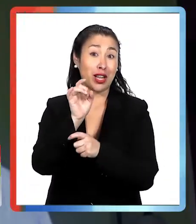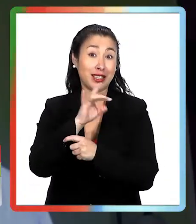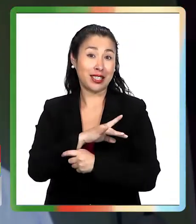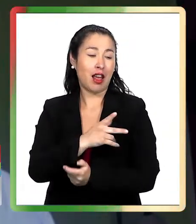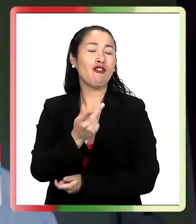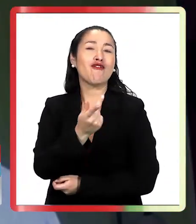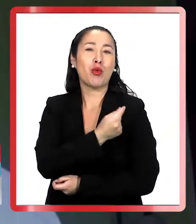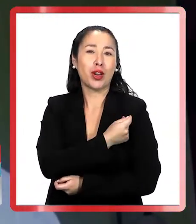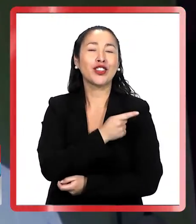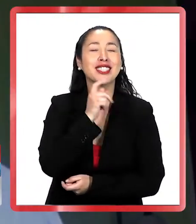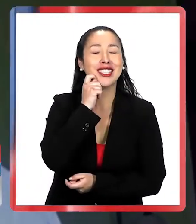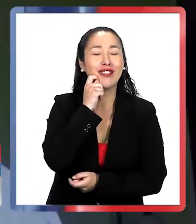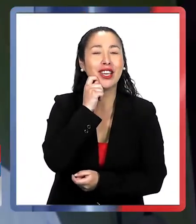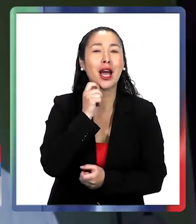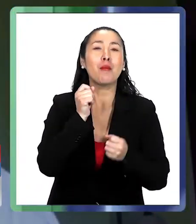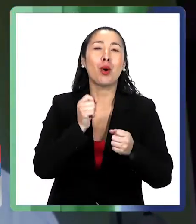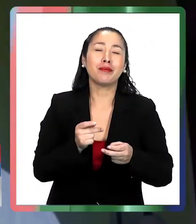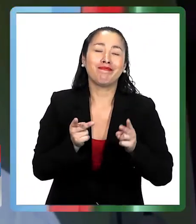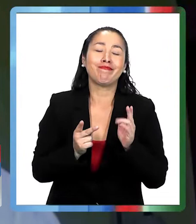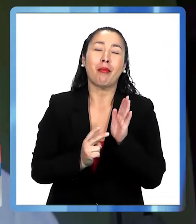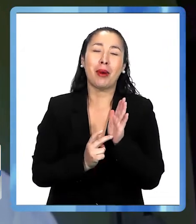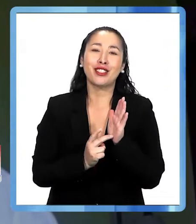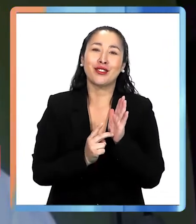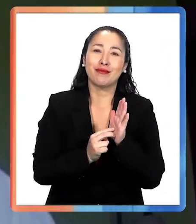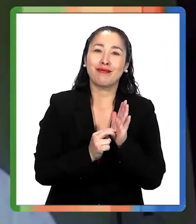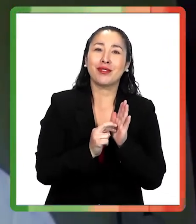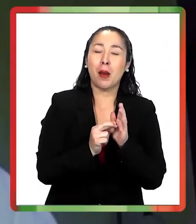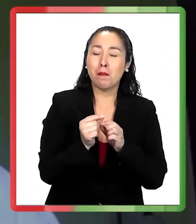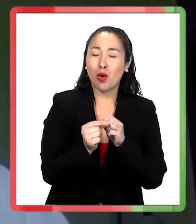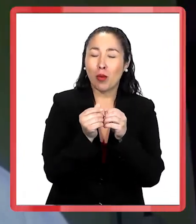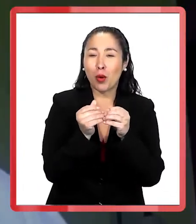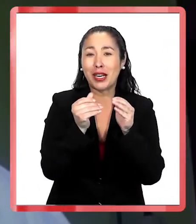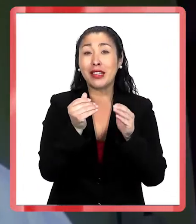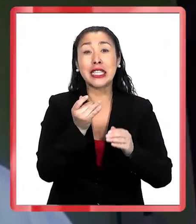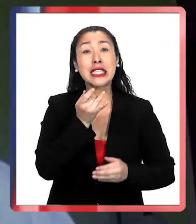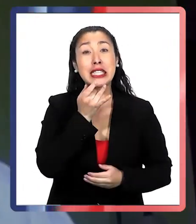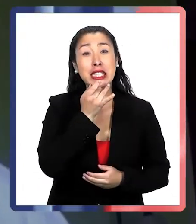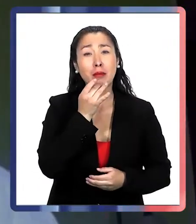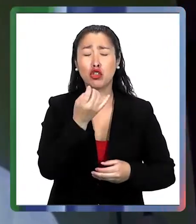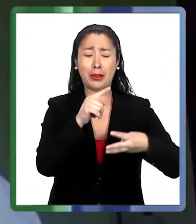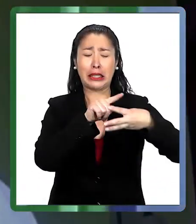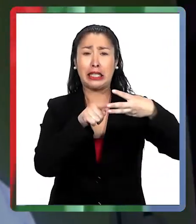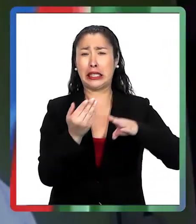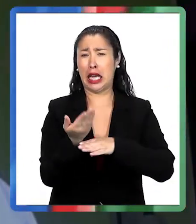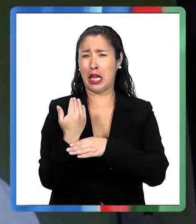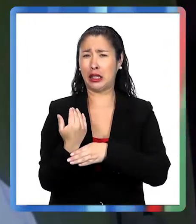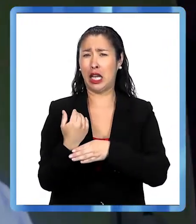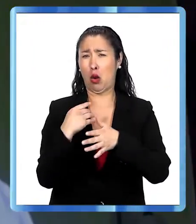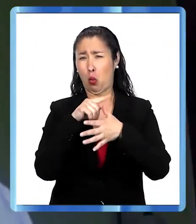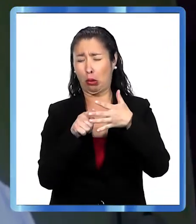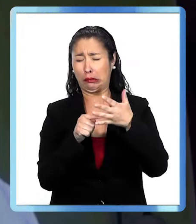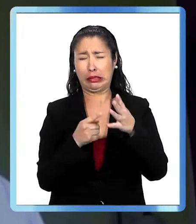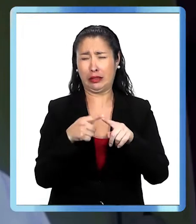personas vacunadas, claro, nos podemos permitir un paso a paso más simple, con tres pasos